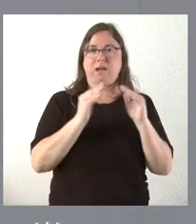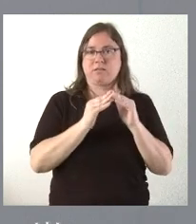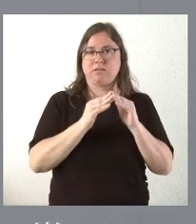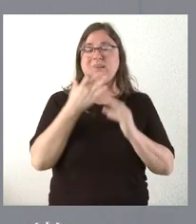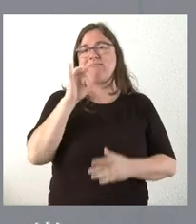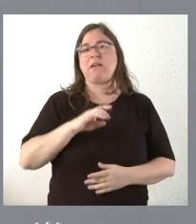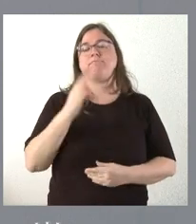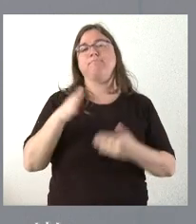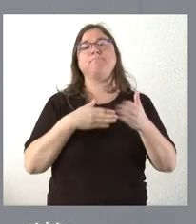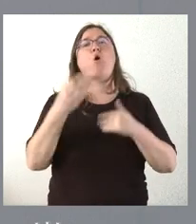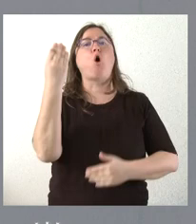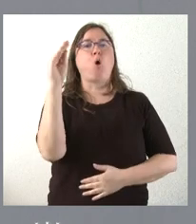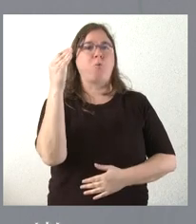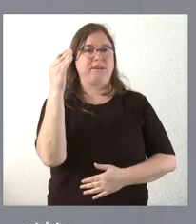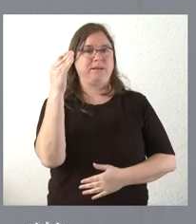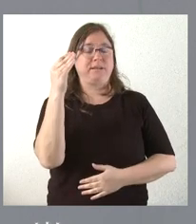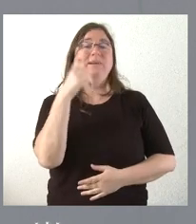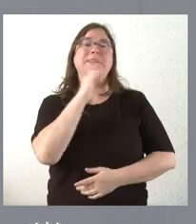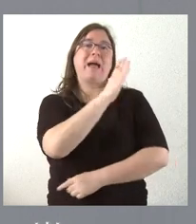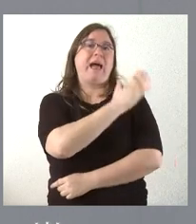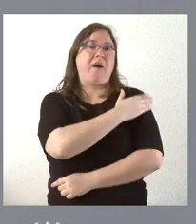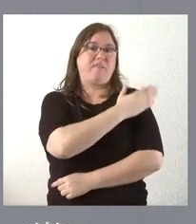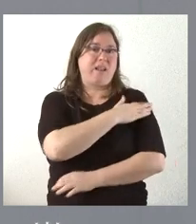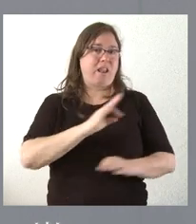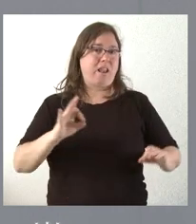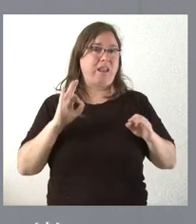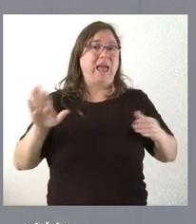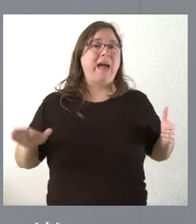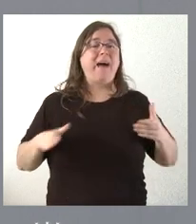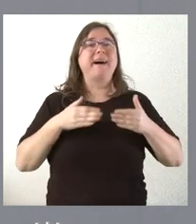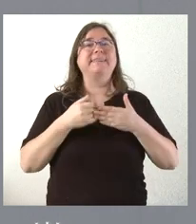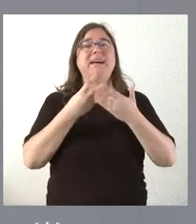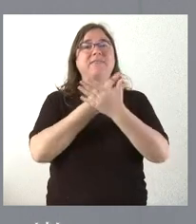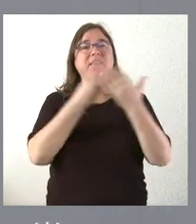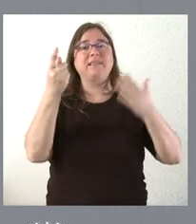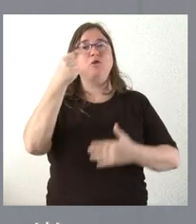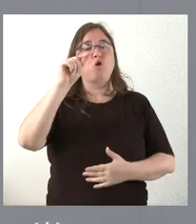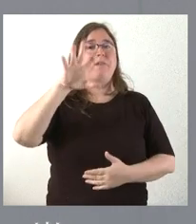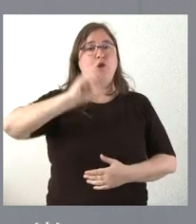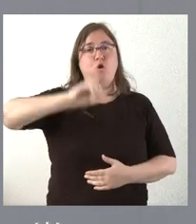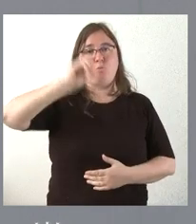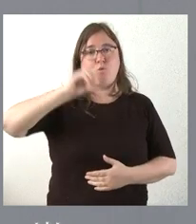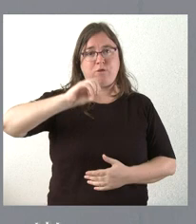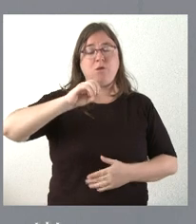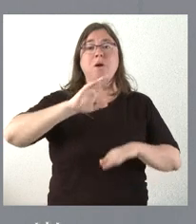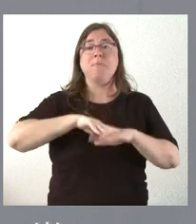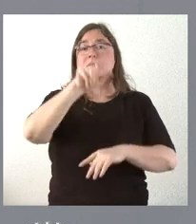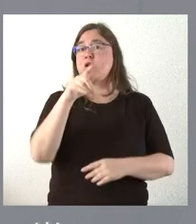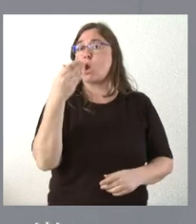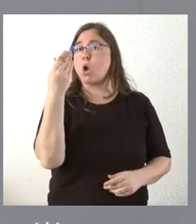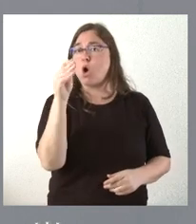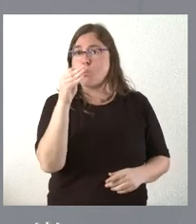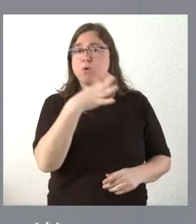de jóvenes. En este caso son avales de hasta el 17,5% del importe para que los jóvenes puedan